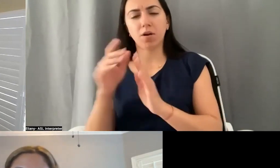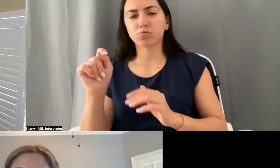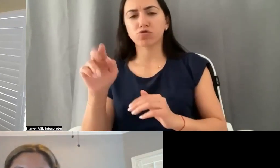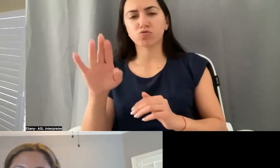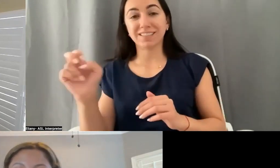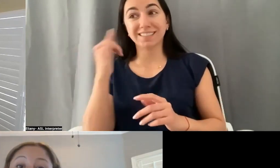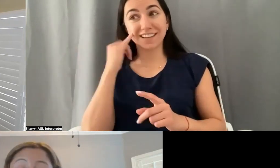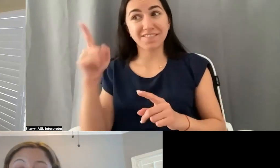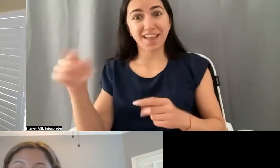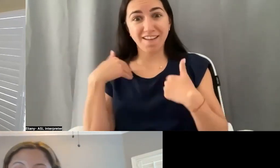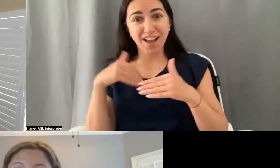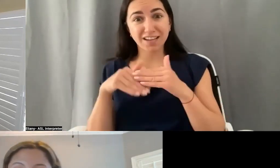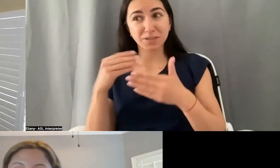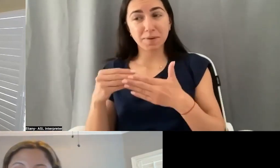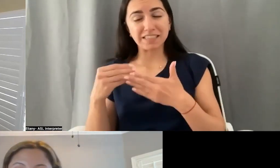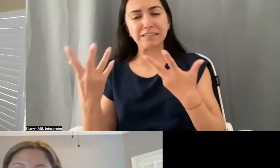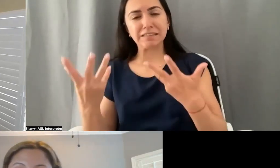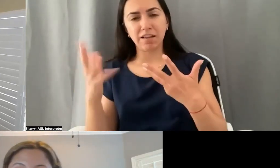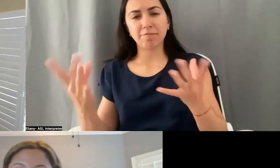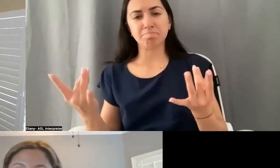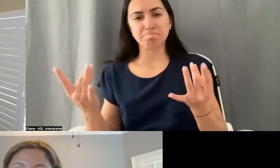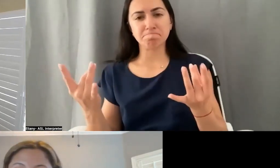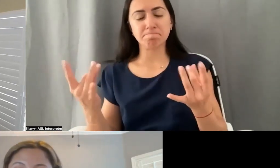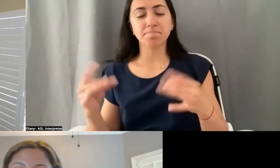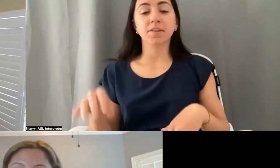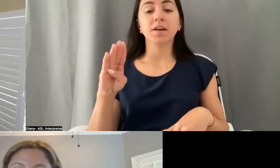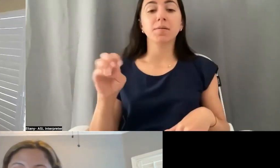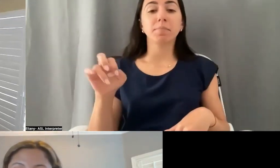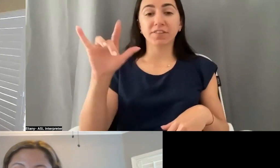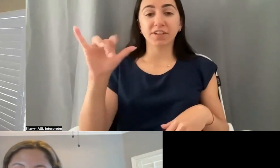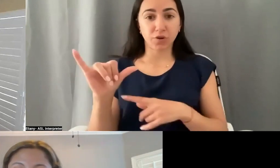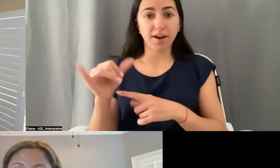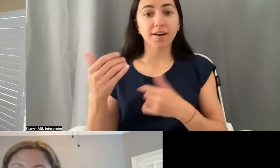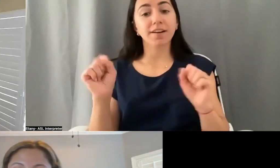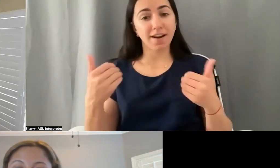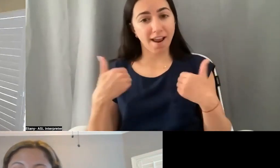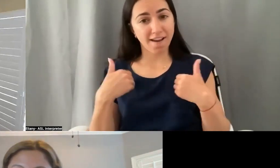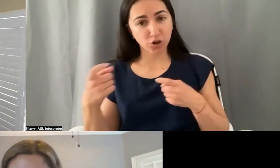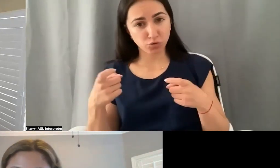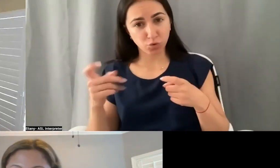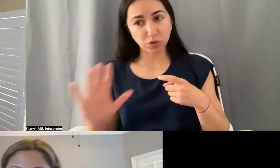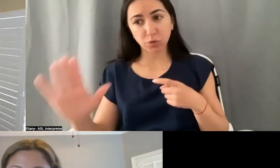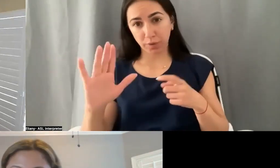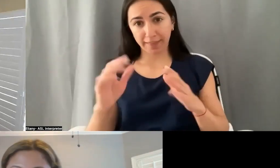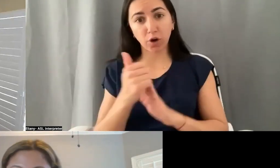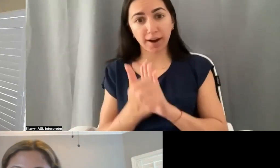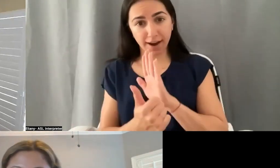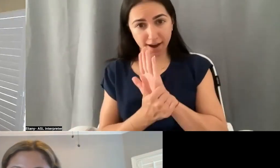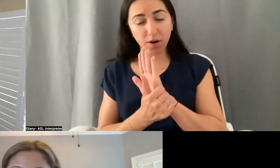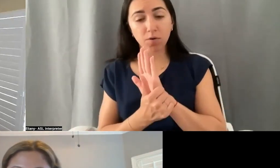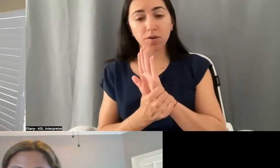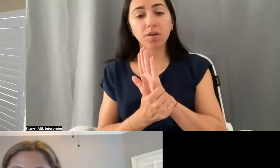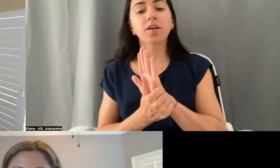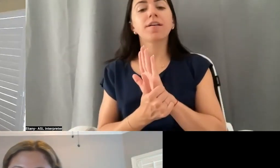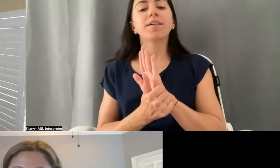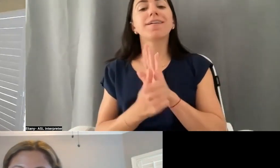ser, o el cónyuge no puede ser el administrador porque puede causar un problema. El beneficiario puede tener control y acceso a su propia cuenta de